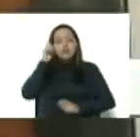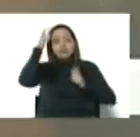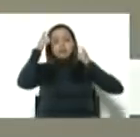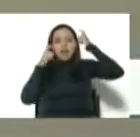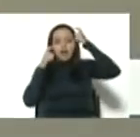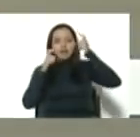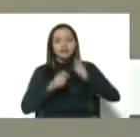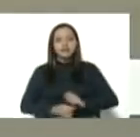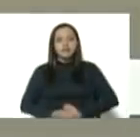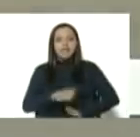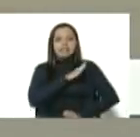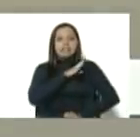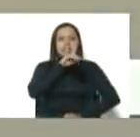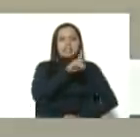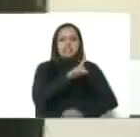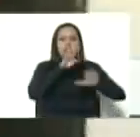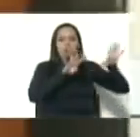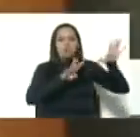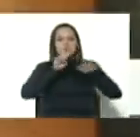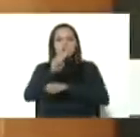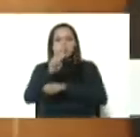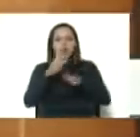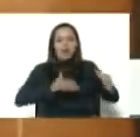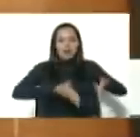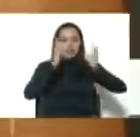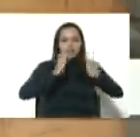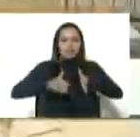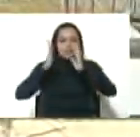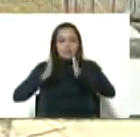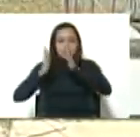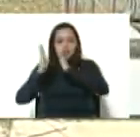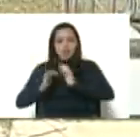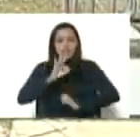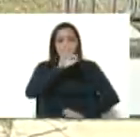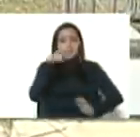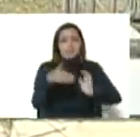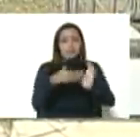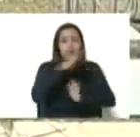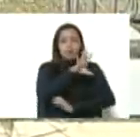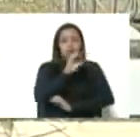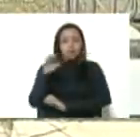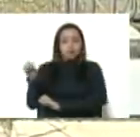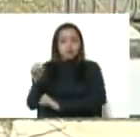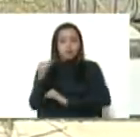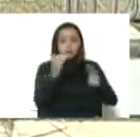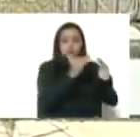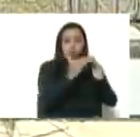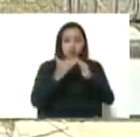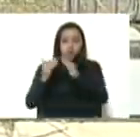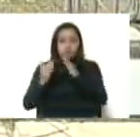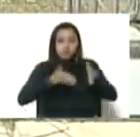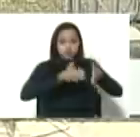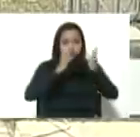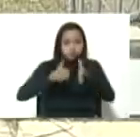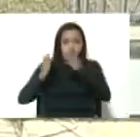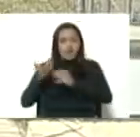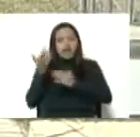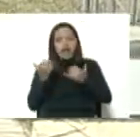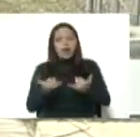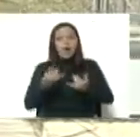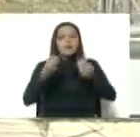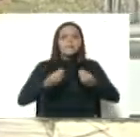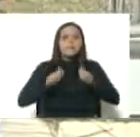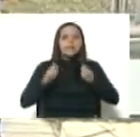192 edificios, 3.400 apartamentos que hoy viven dignamente,